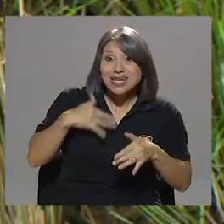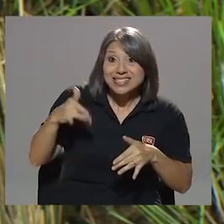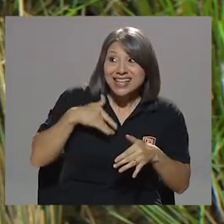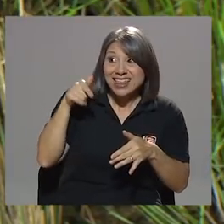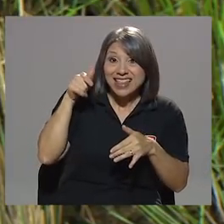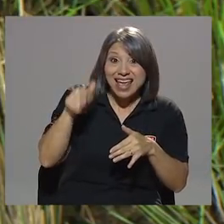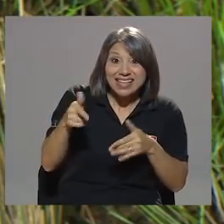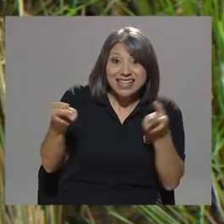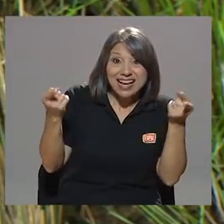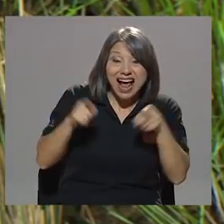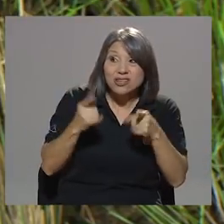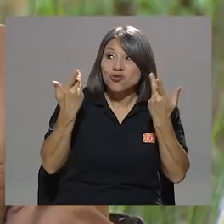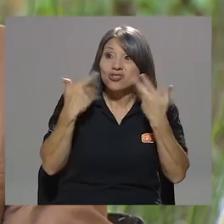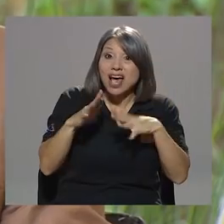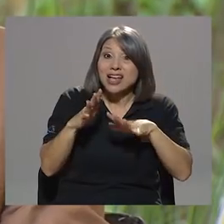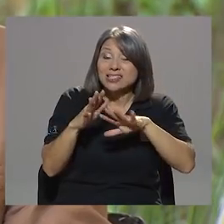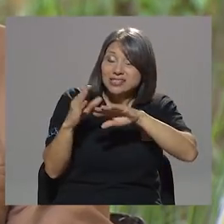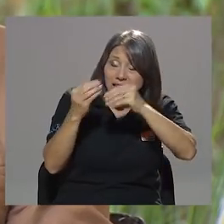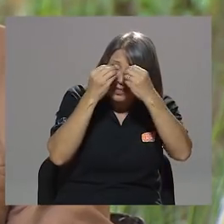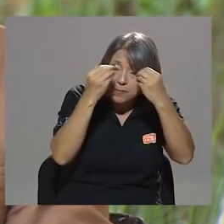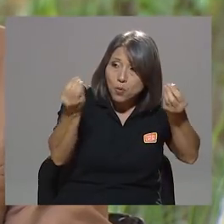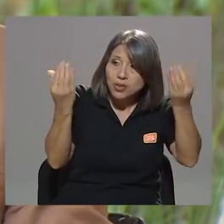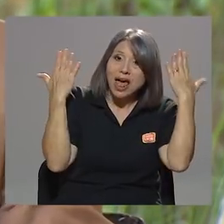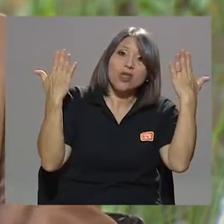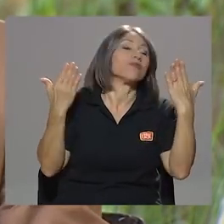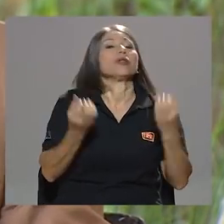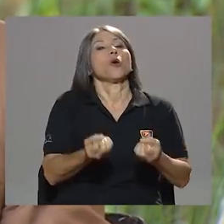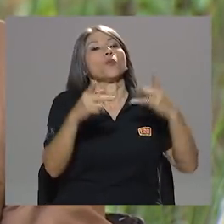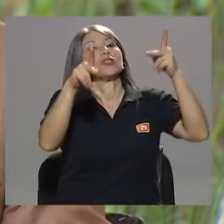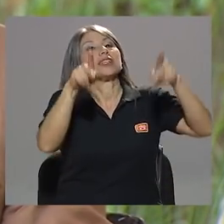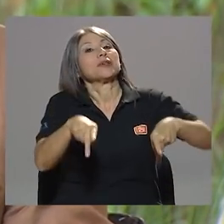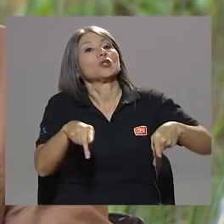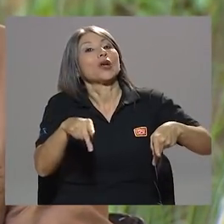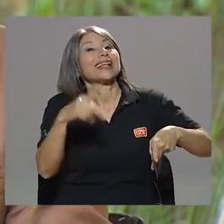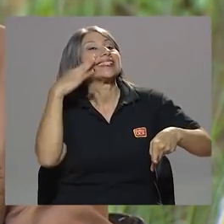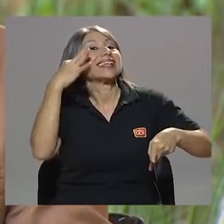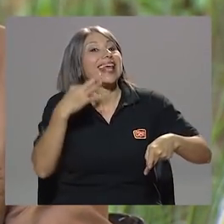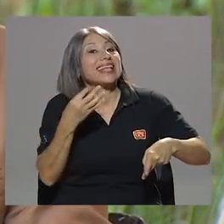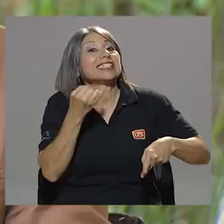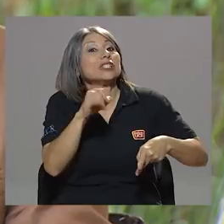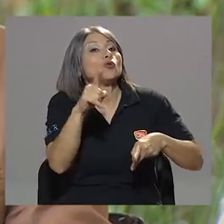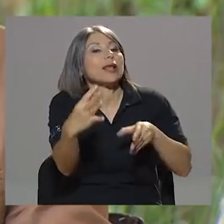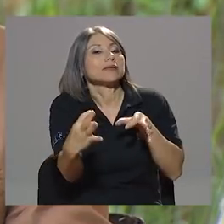Siento que para muchas personas lo que la señal le dieron es si se mete con el cemento, lo metemos preso.